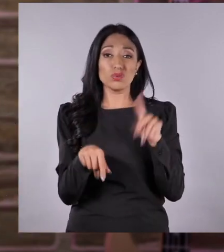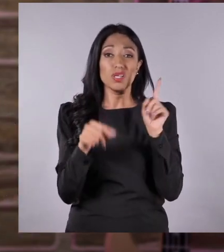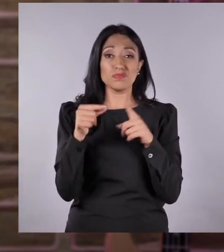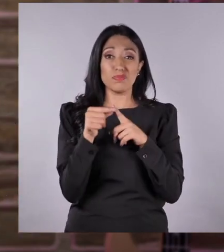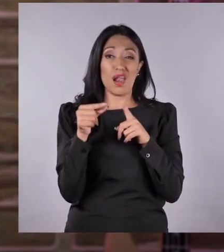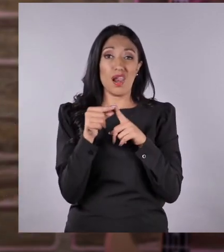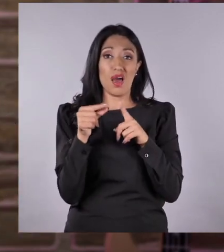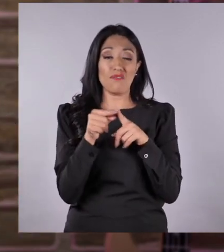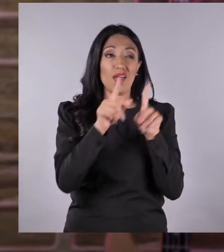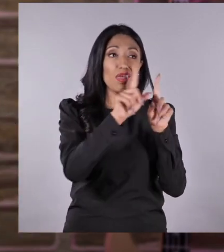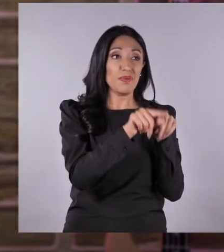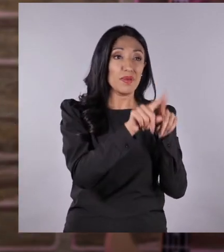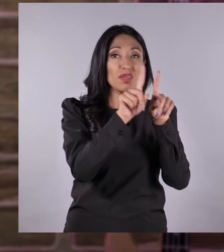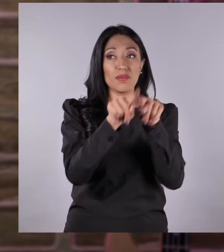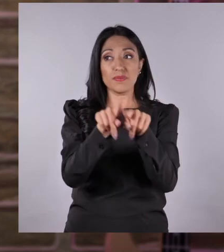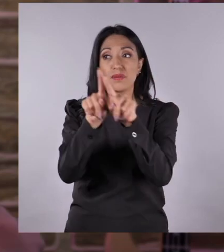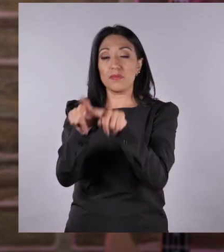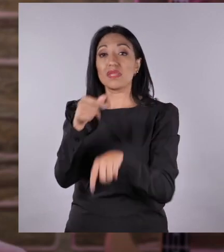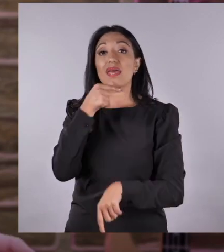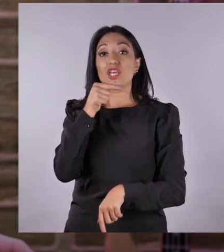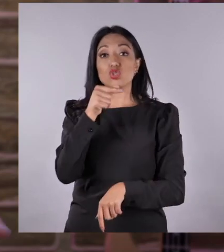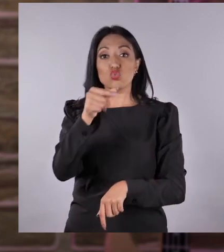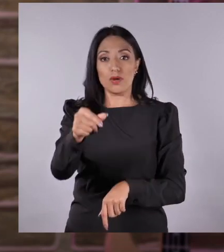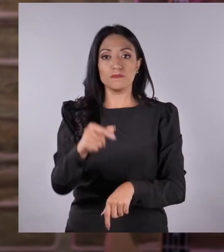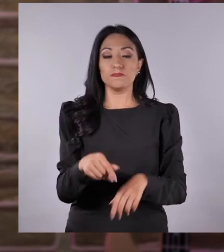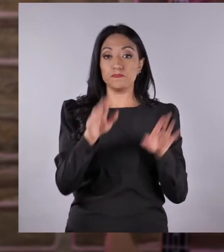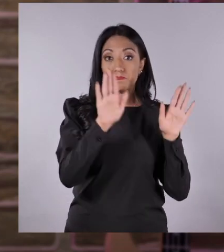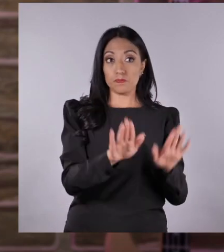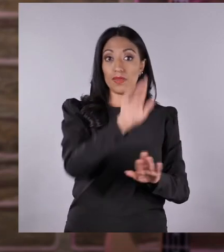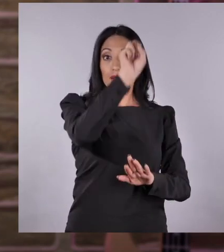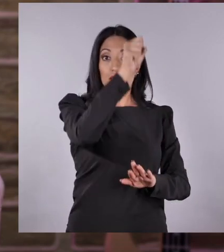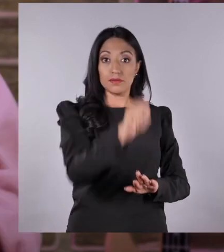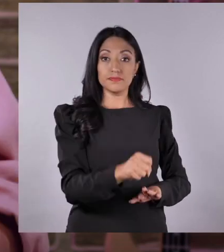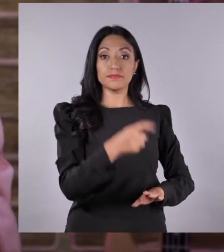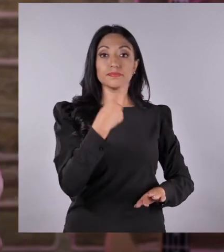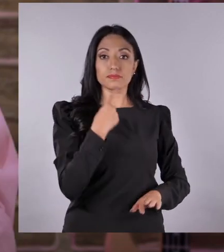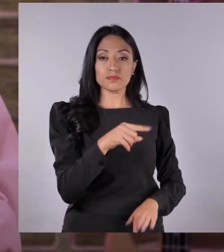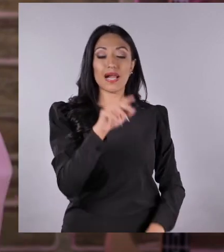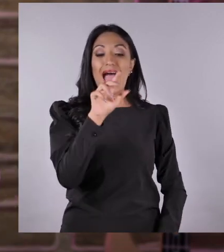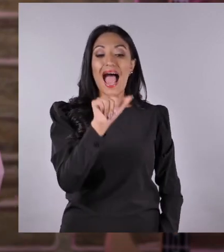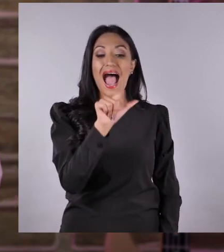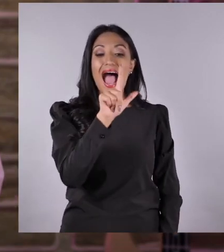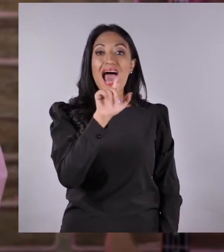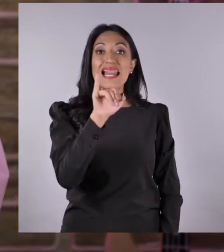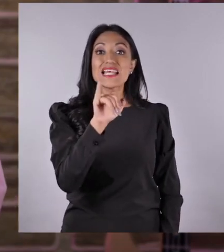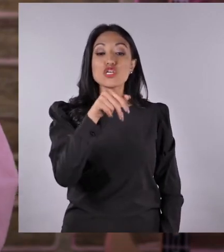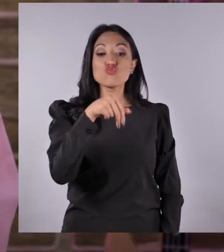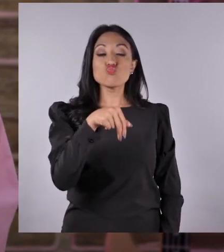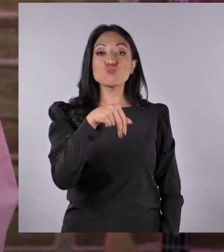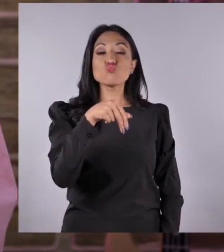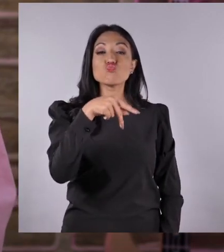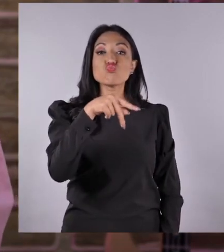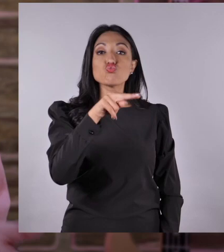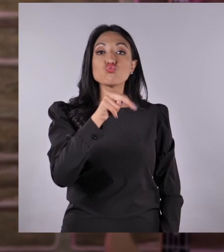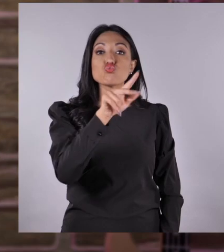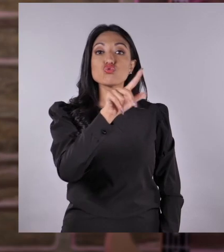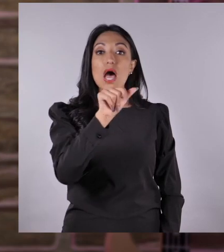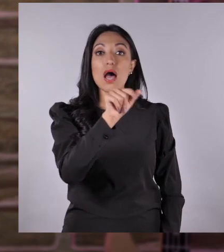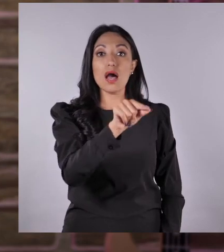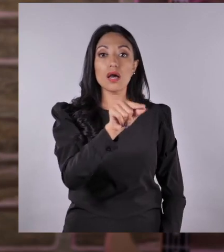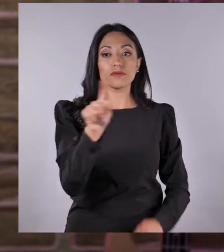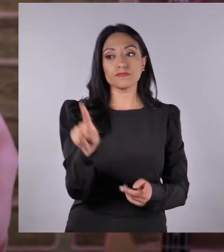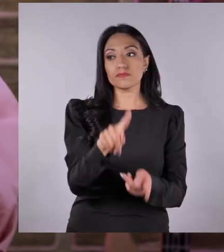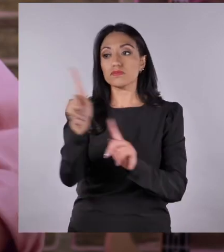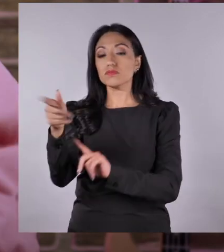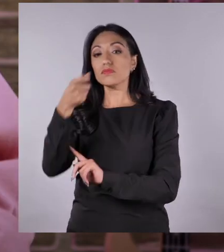ciertas palabras pueden cambiar según la región donde se habla. Por ejemplo, en la sierra decimos, alipunya, para decir buenos